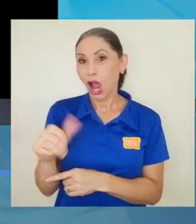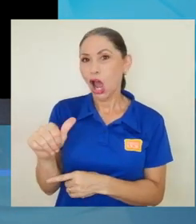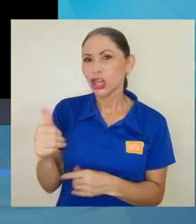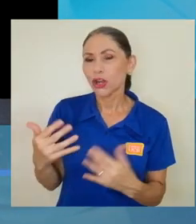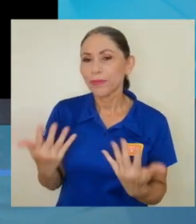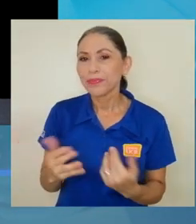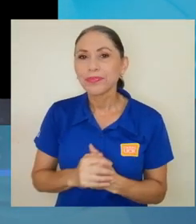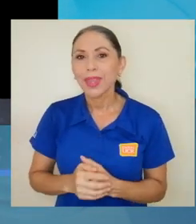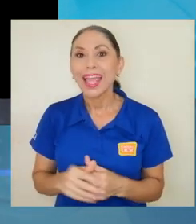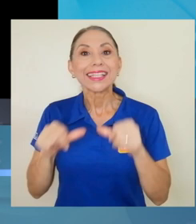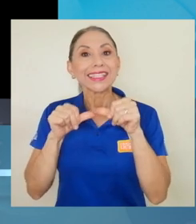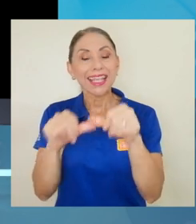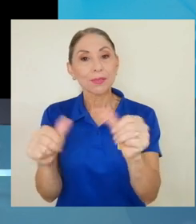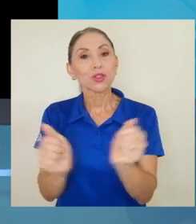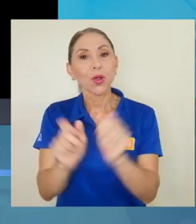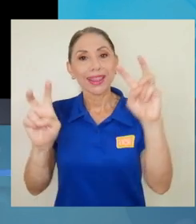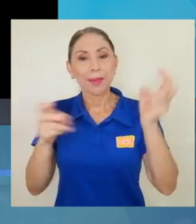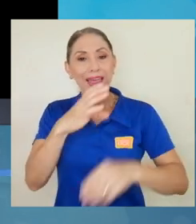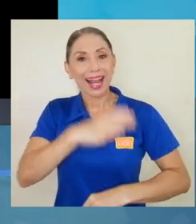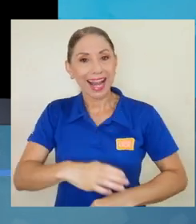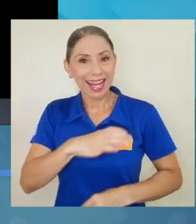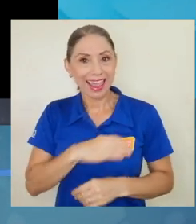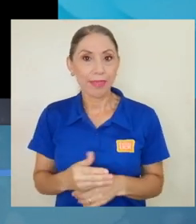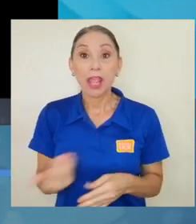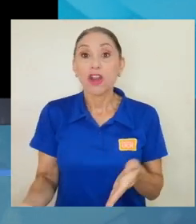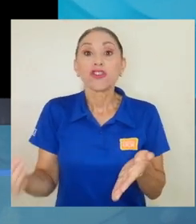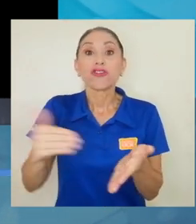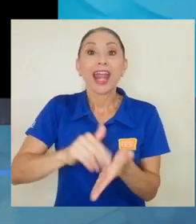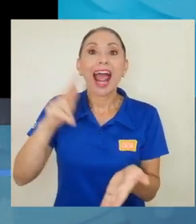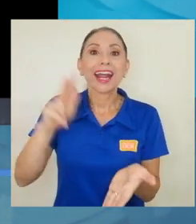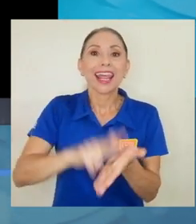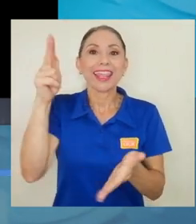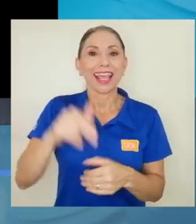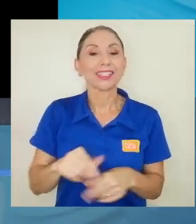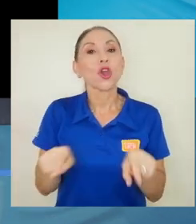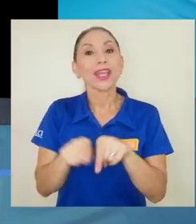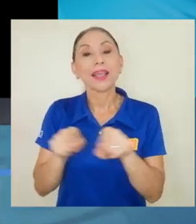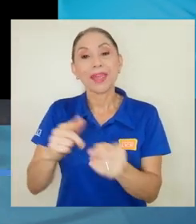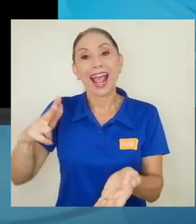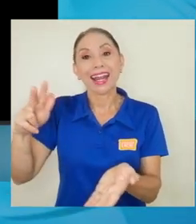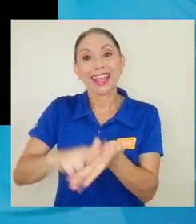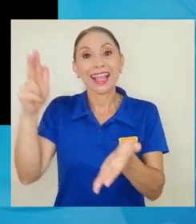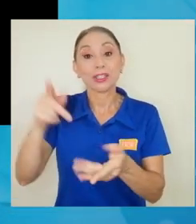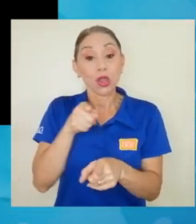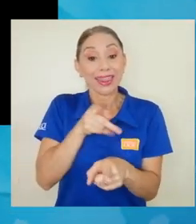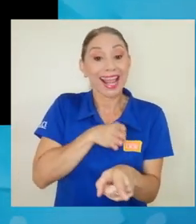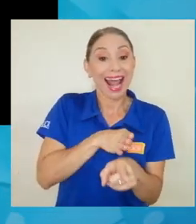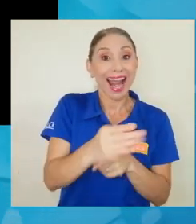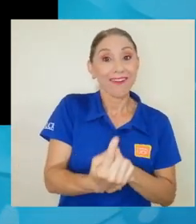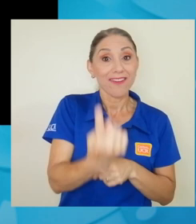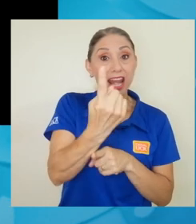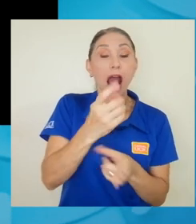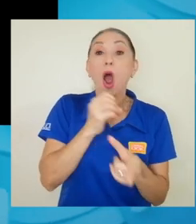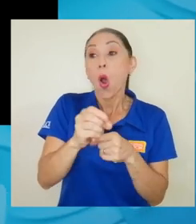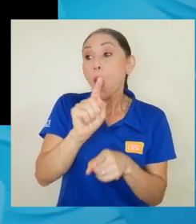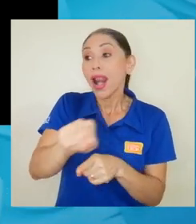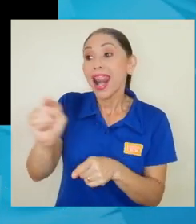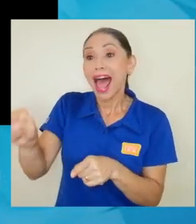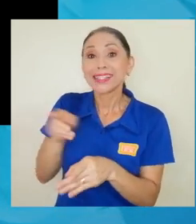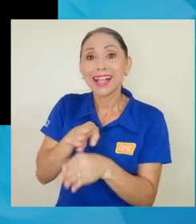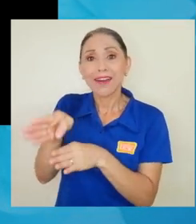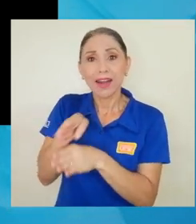detalle, bueno, seguimos con el tema de la calidad, la reacreditación y la acreditación de la carrera o de las carreras, en este caso.